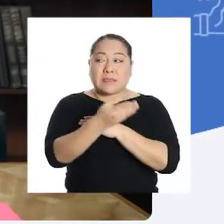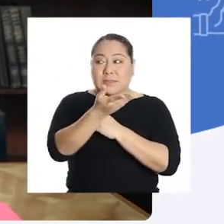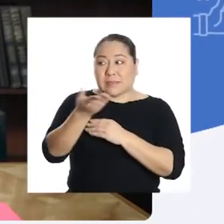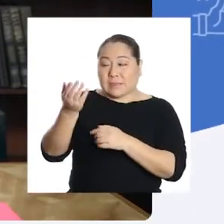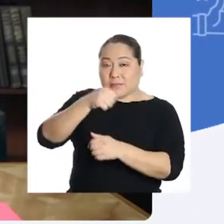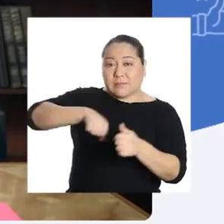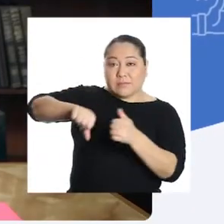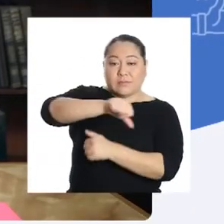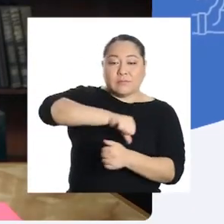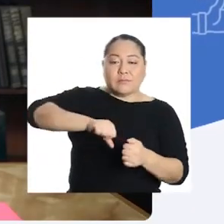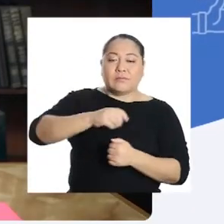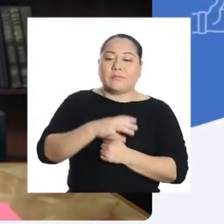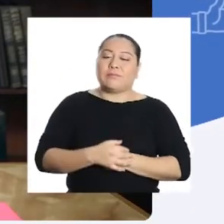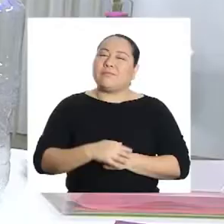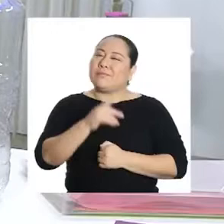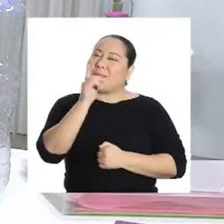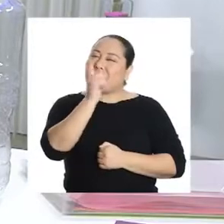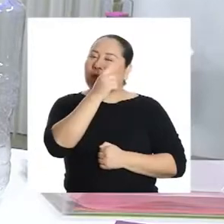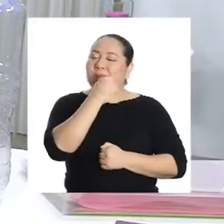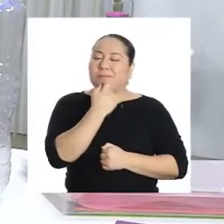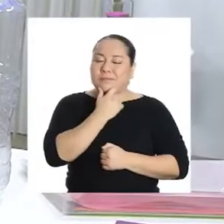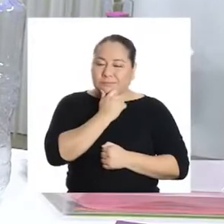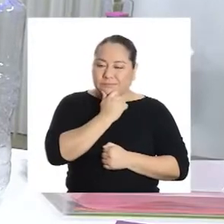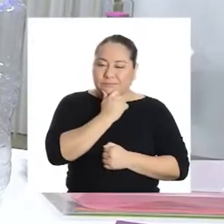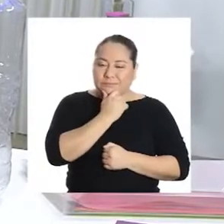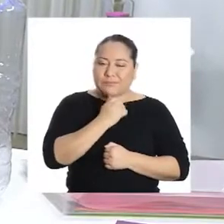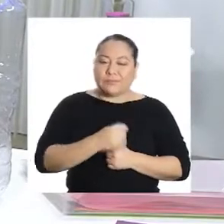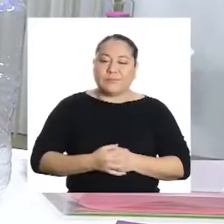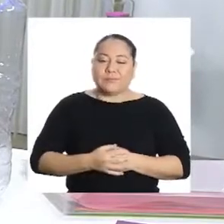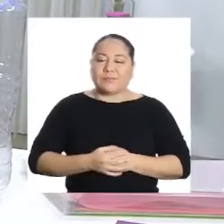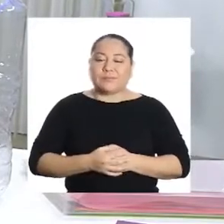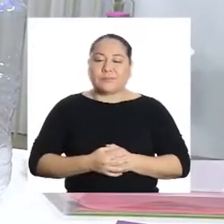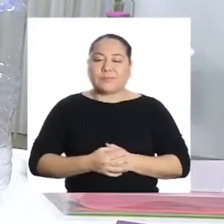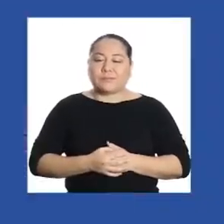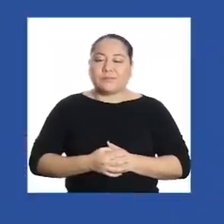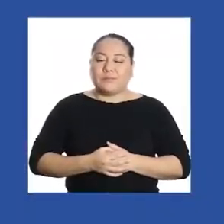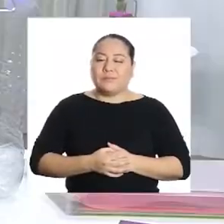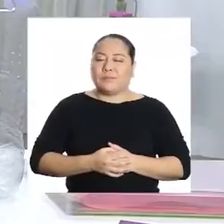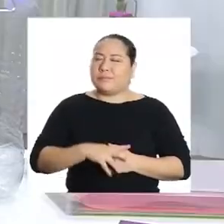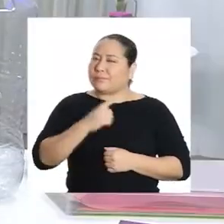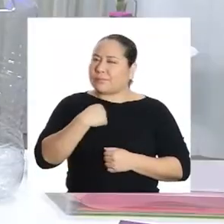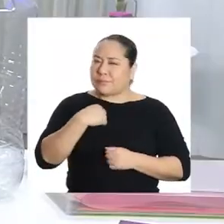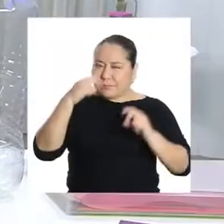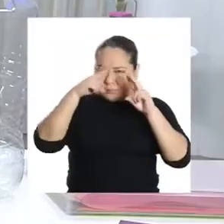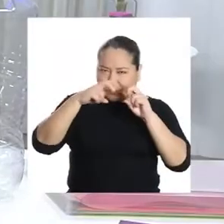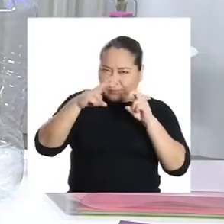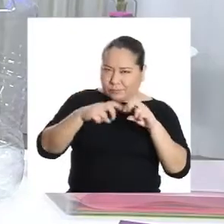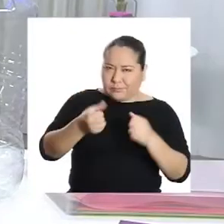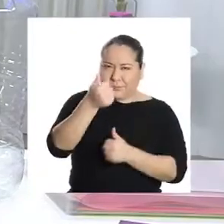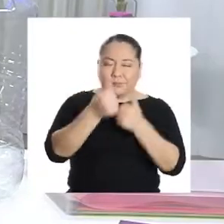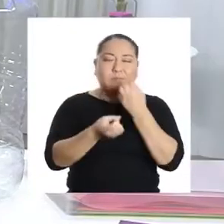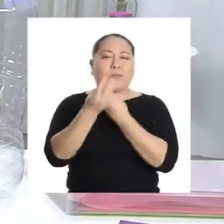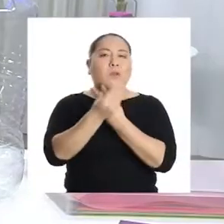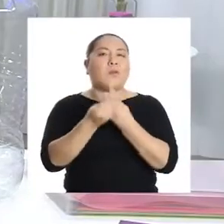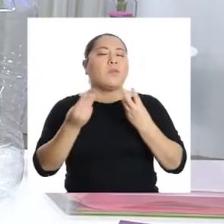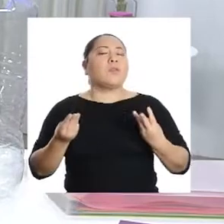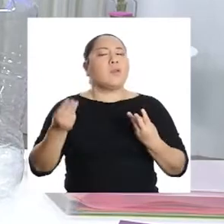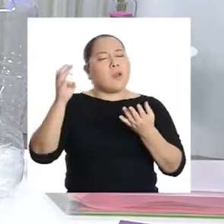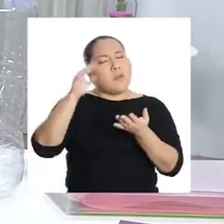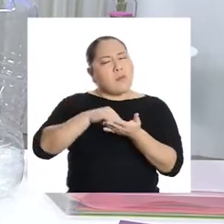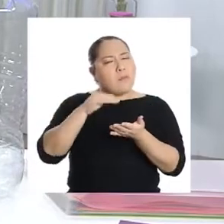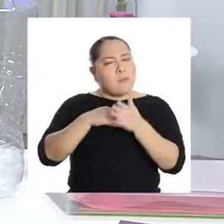accesibles a nuestro entorno. En ese caso... Averigüemos qué